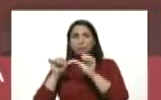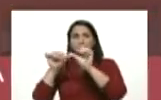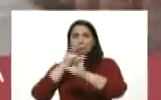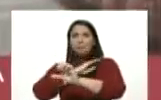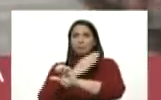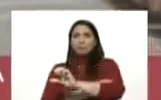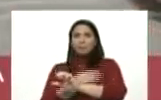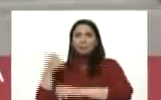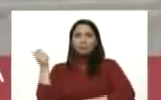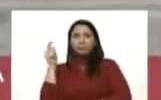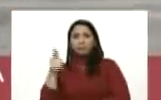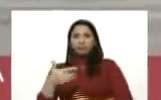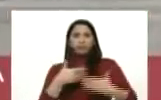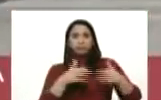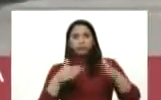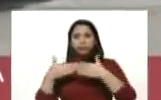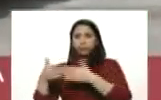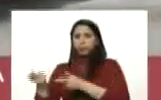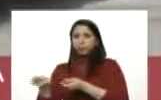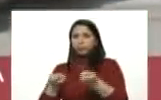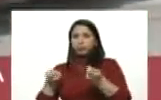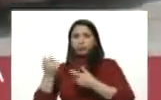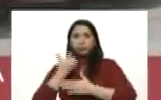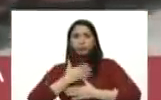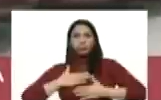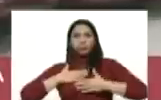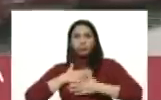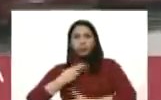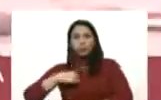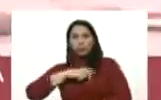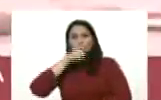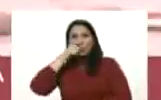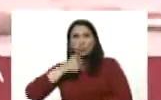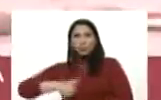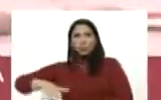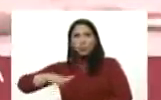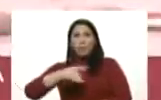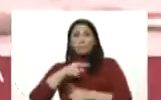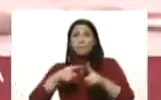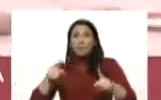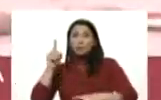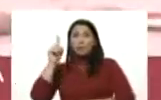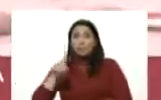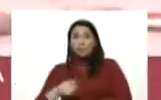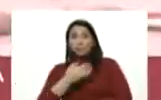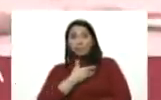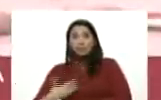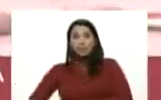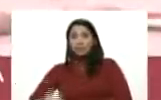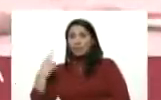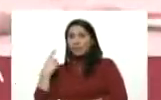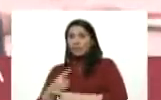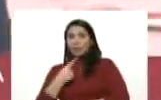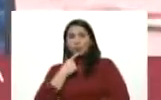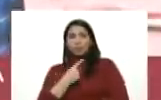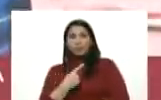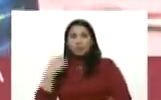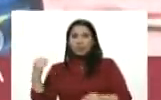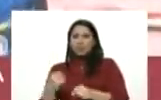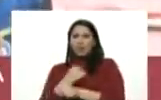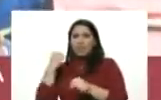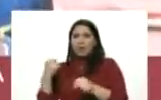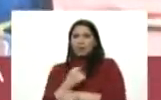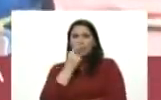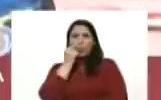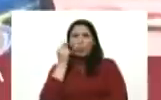transporte y garantizar un servicio de calidad de nuestro pueblo pero también presidente debemos decir que los trabajadores